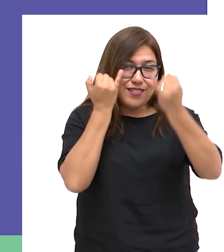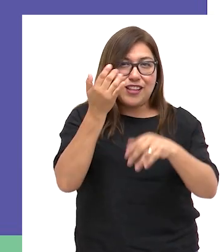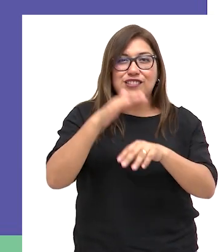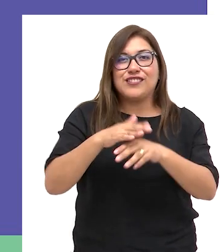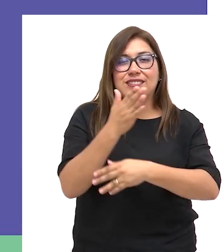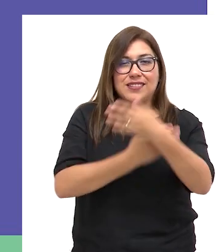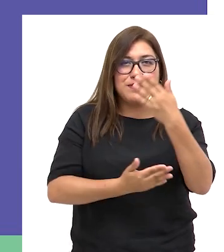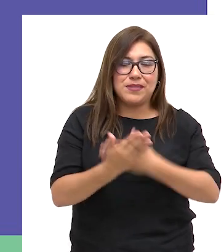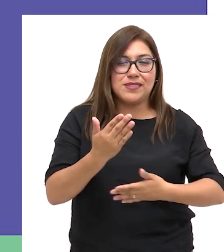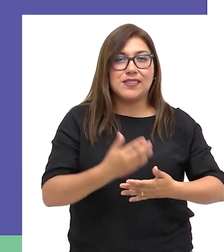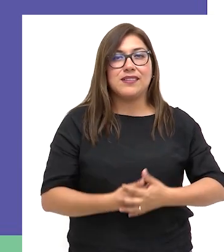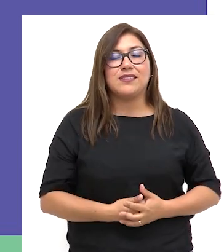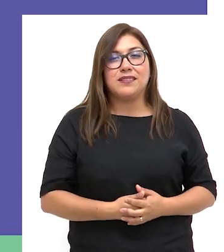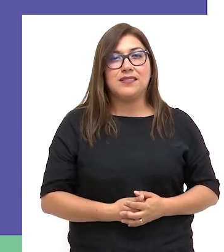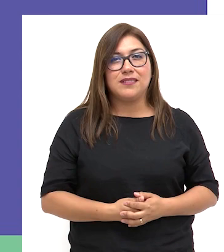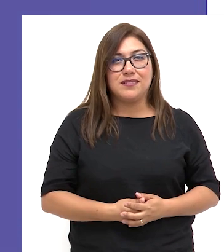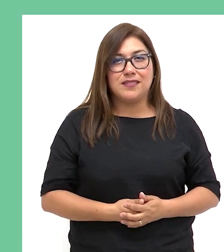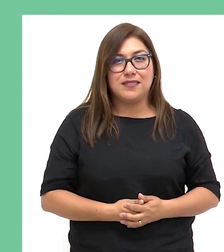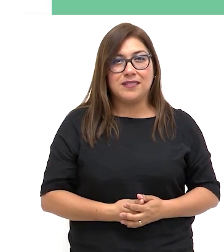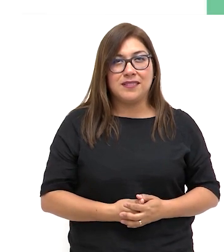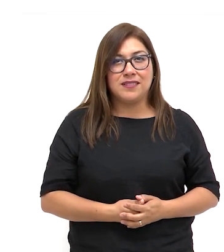nuestras ideas sobre la discapacidad.